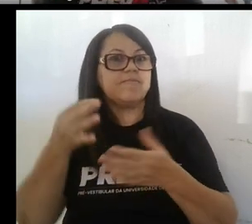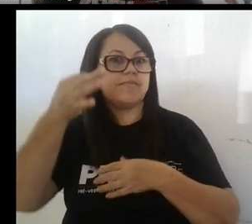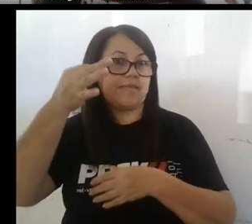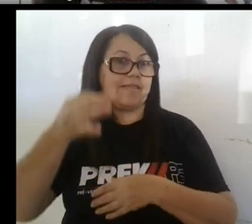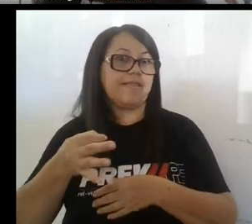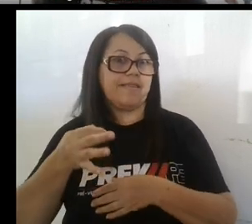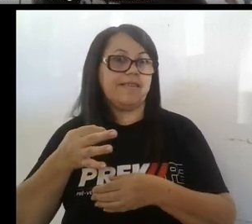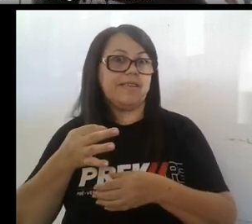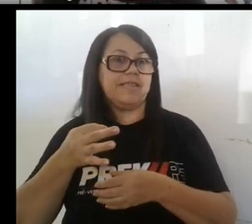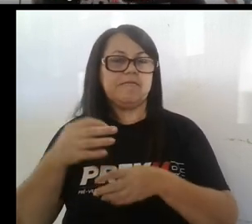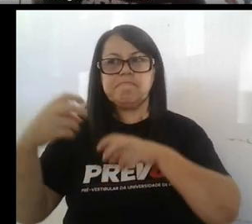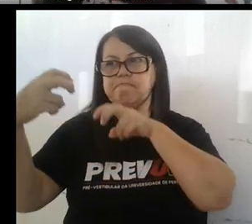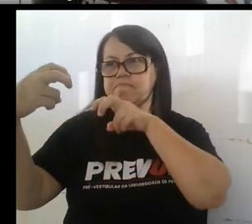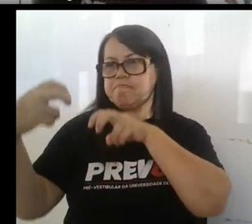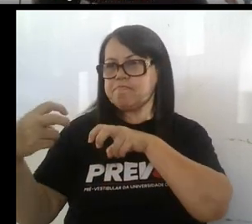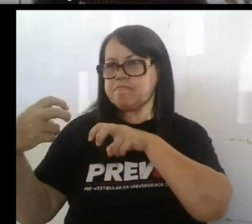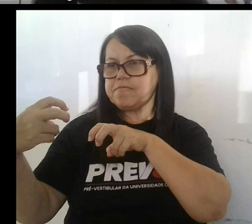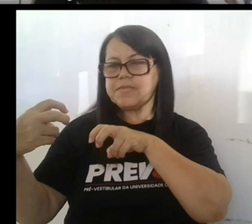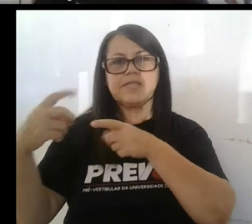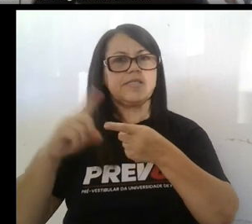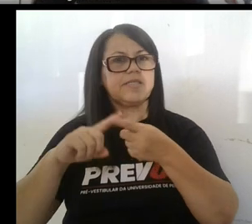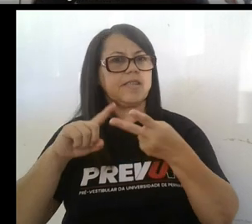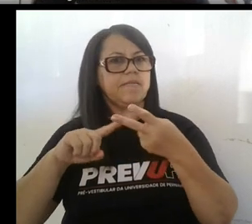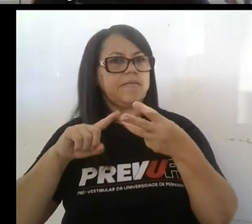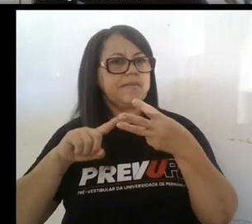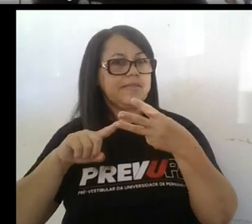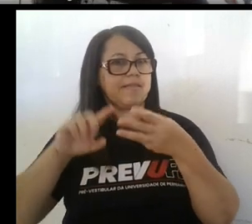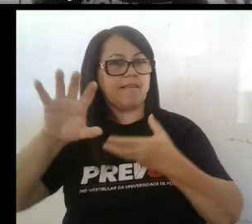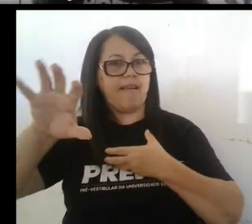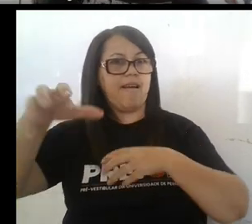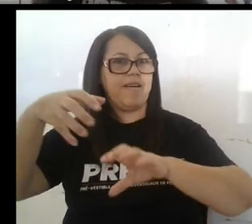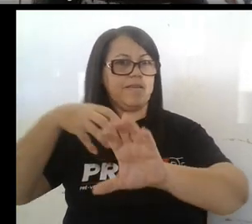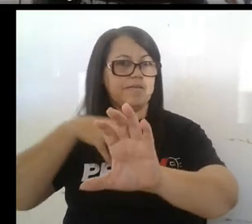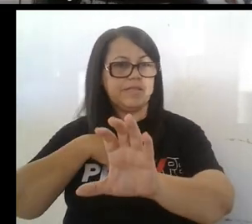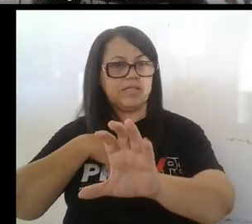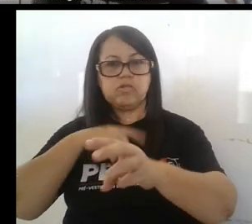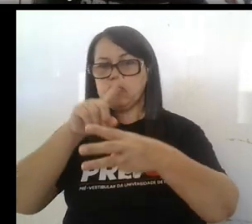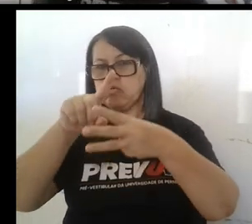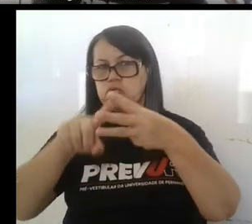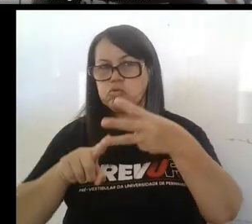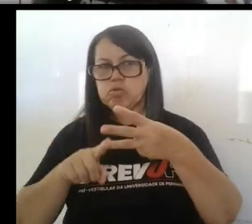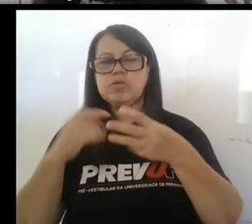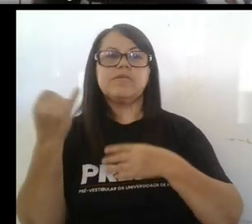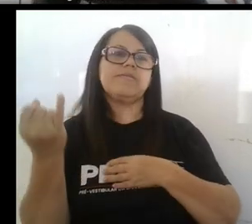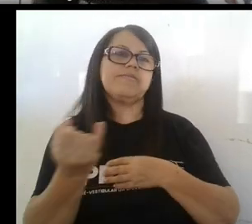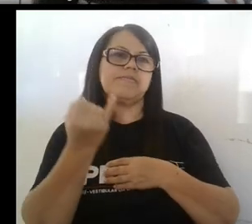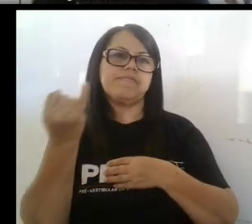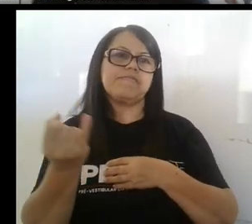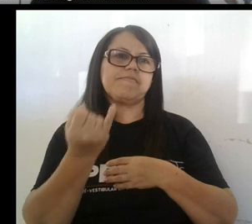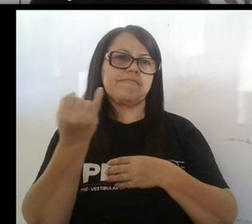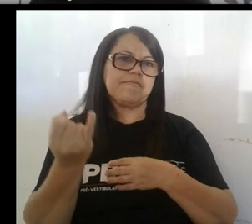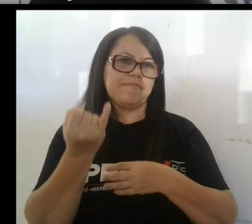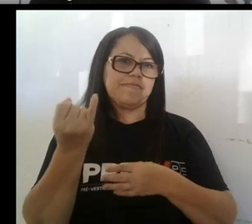la asertividad, la escucha activa y la empatía no son menos importantes en ese